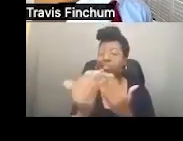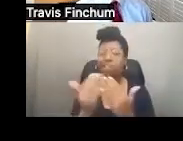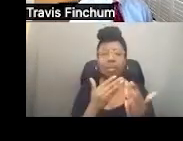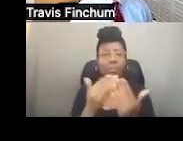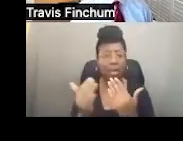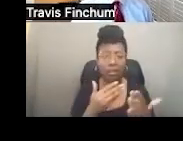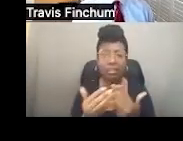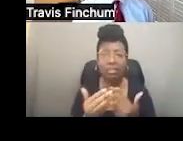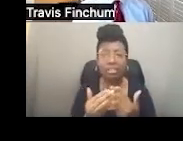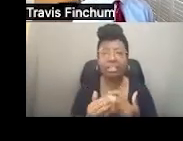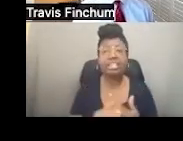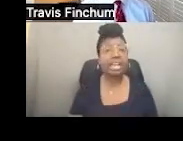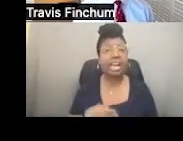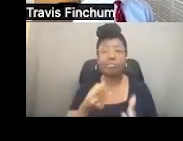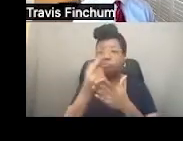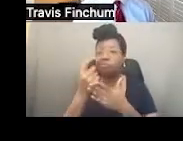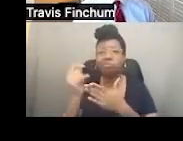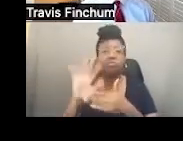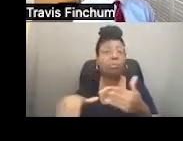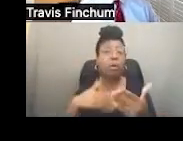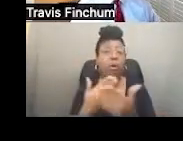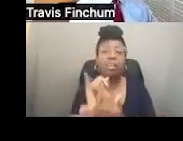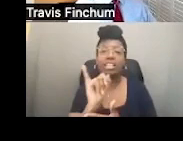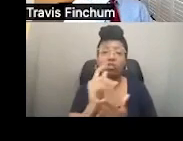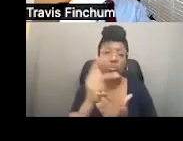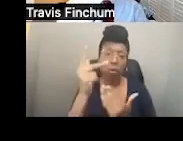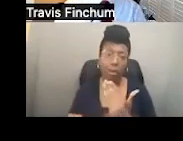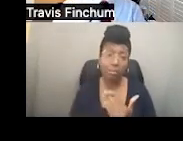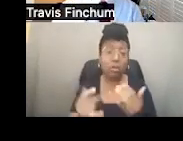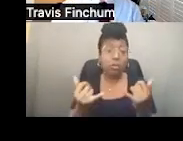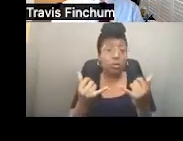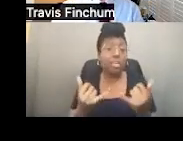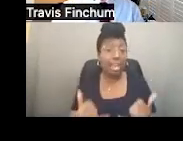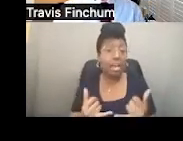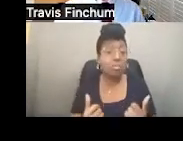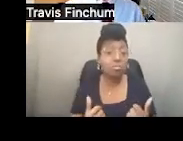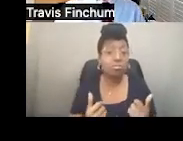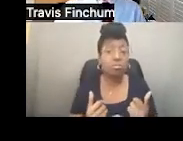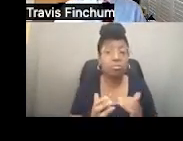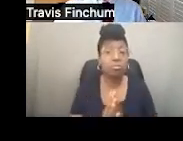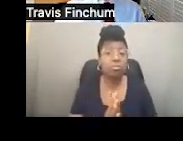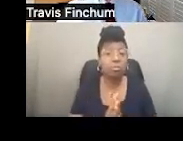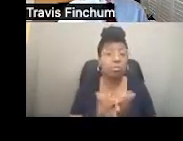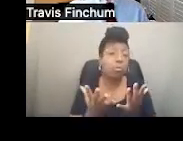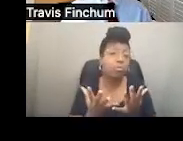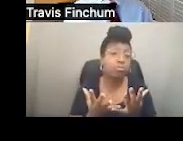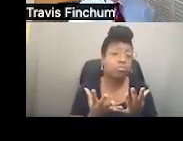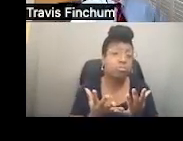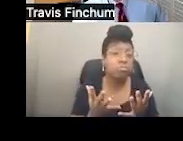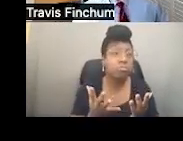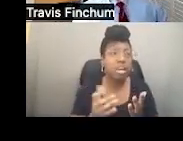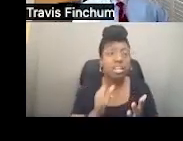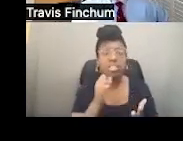Las condiciones preexistentes han sido eliminadas de todos los programas de seguros ahora. Entonces, ahora todavía queremos